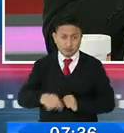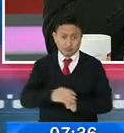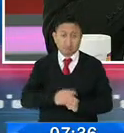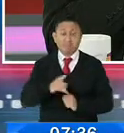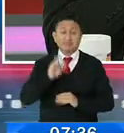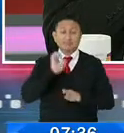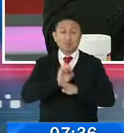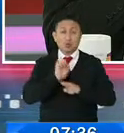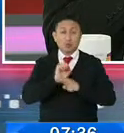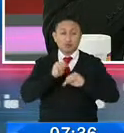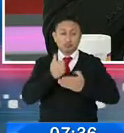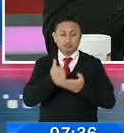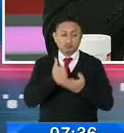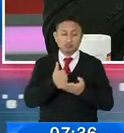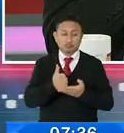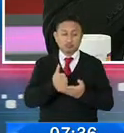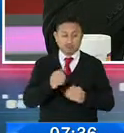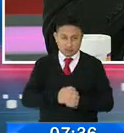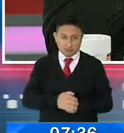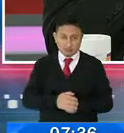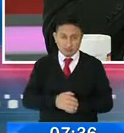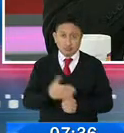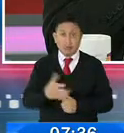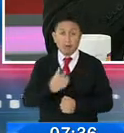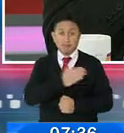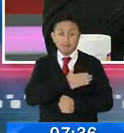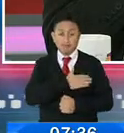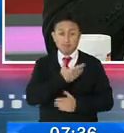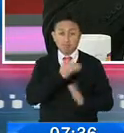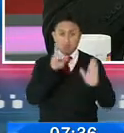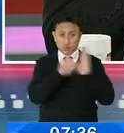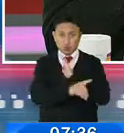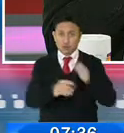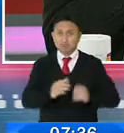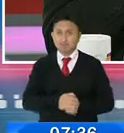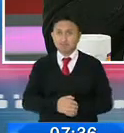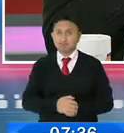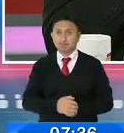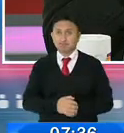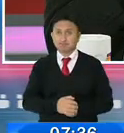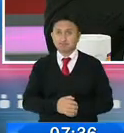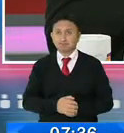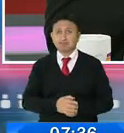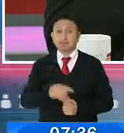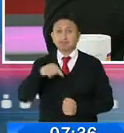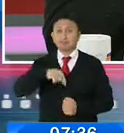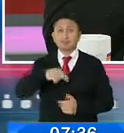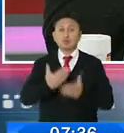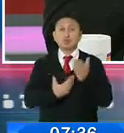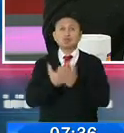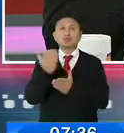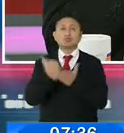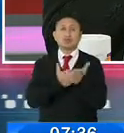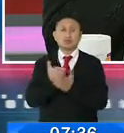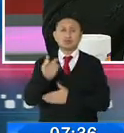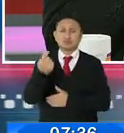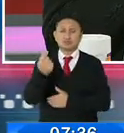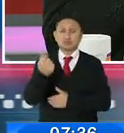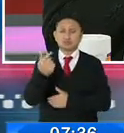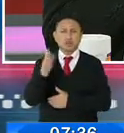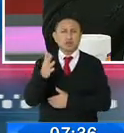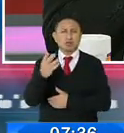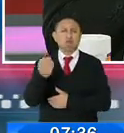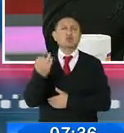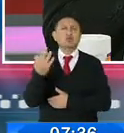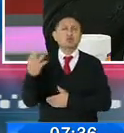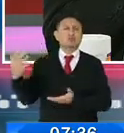bien al país, generando denuncia también desde el lado del consumidor. ¿Cuánto se planea recaudar en estos nuevos servicios, economista? En